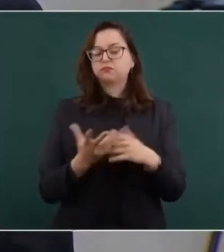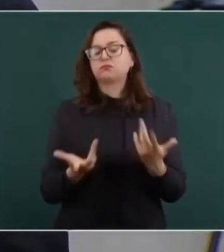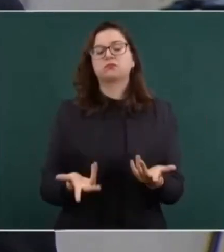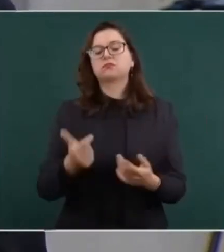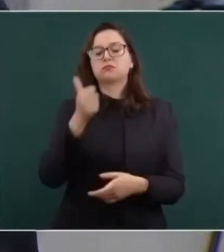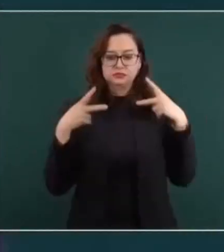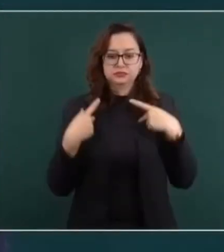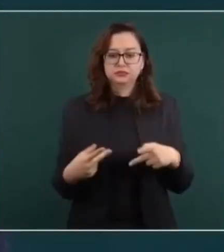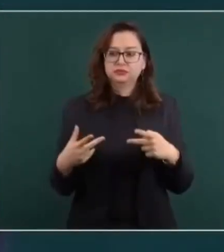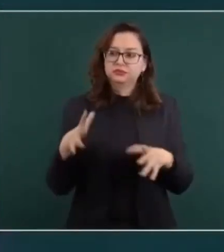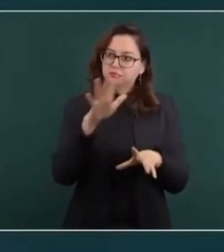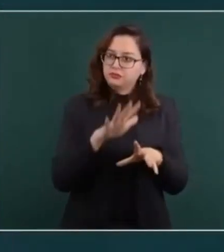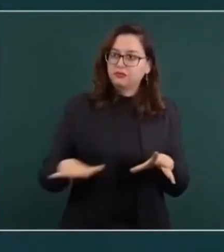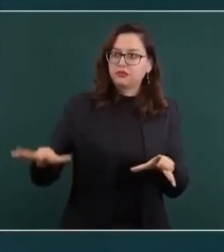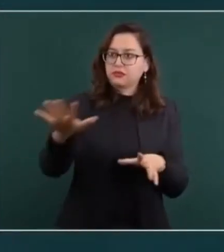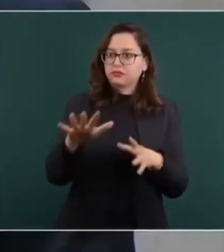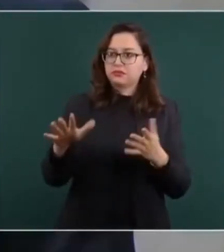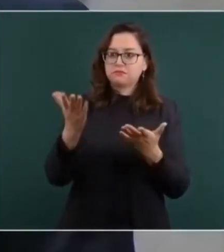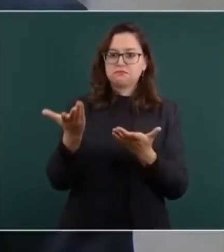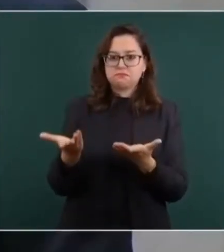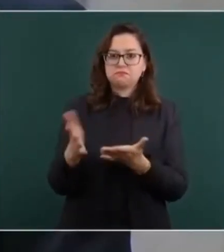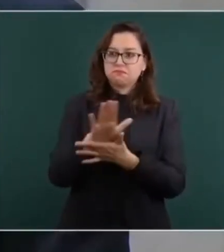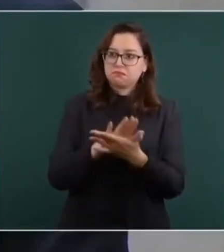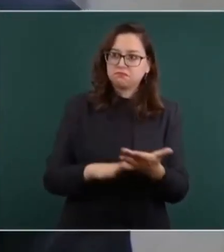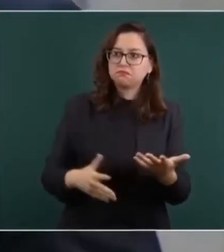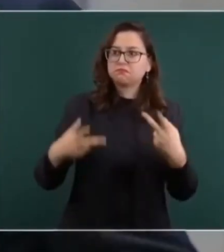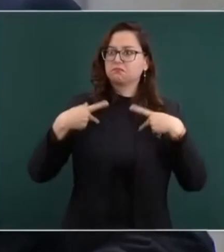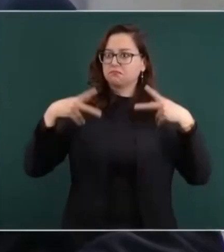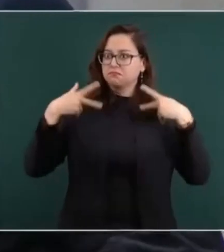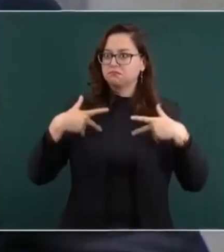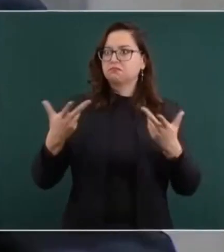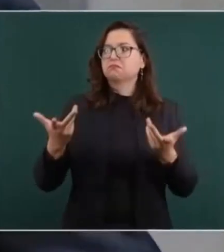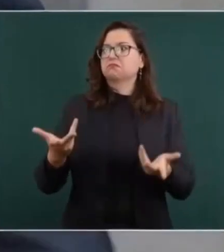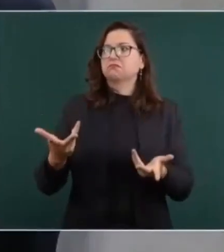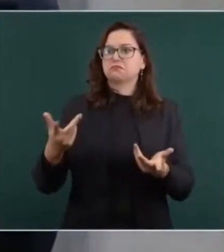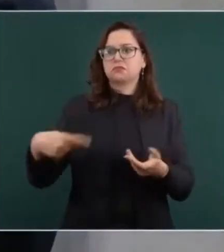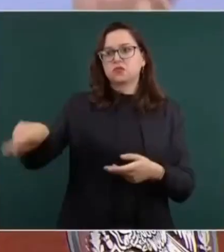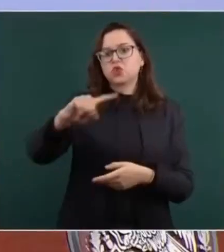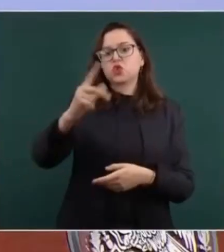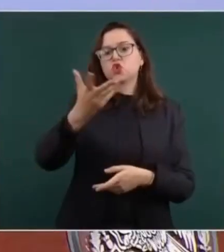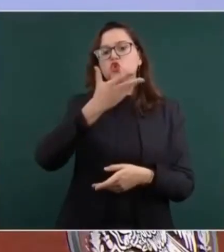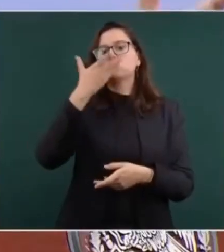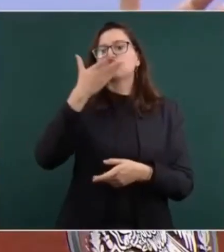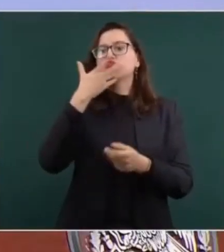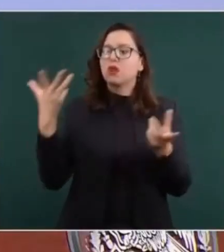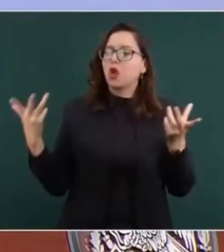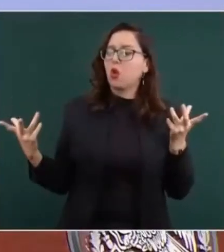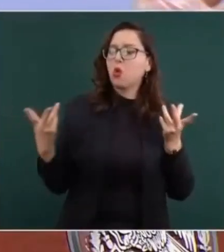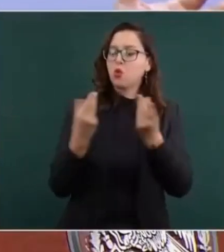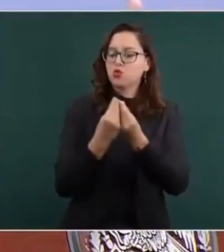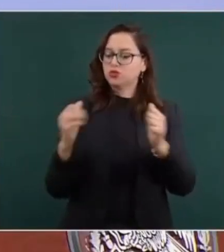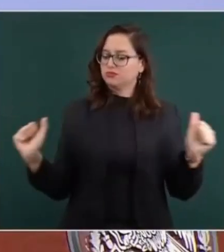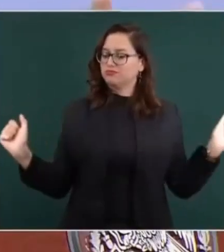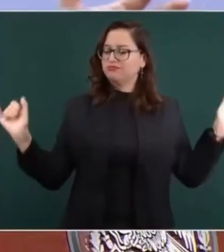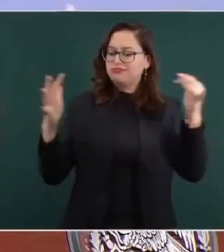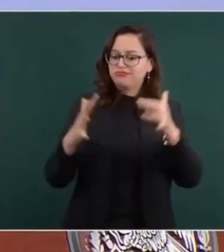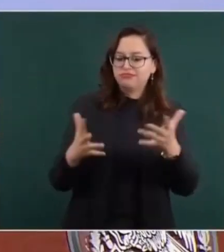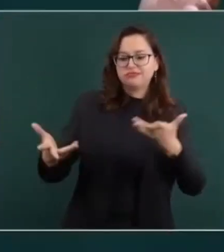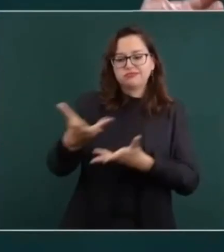cuidar. Ya llevamos mucho tiempo sin vernos así,